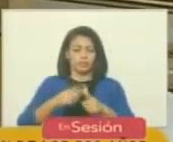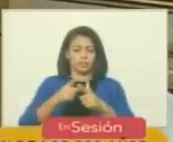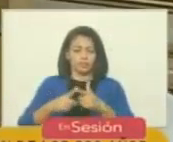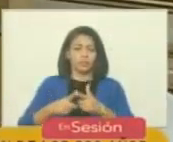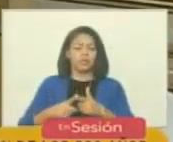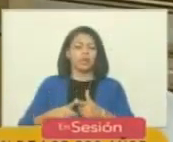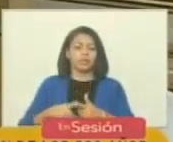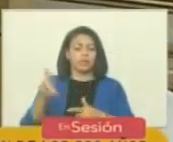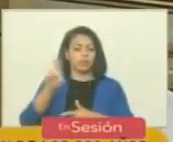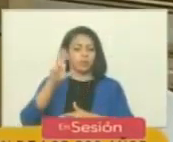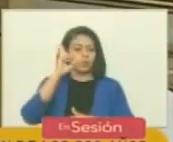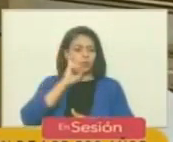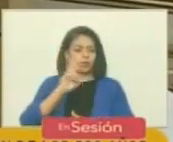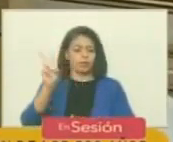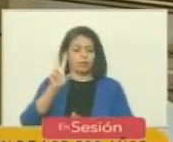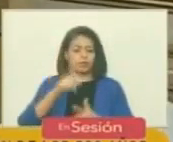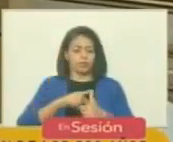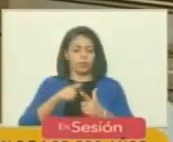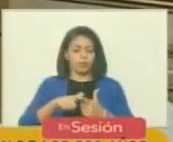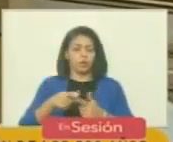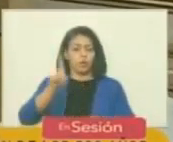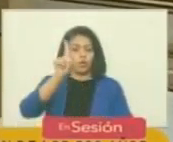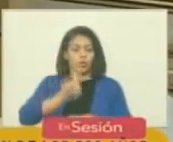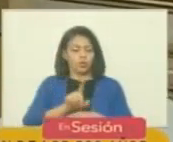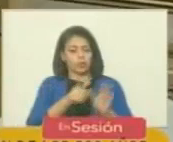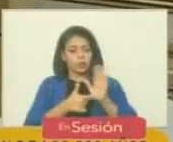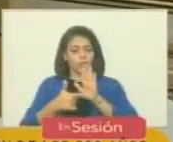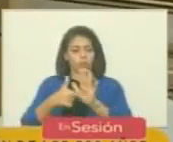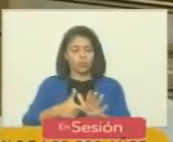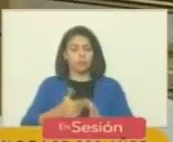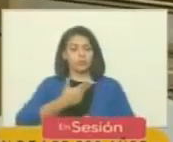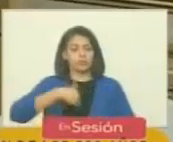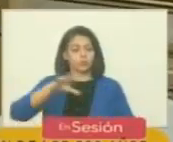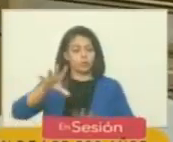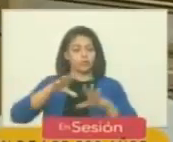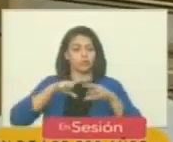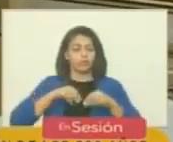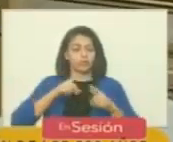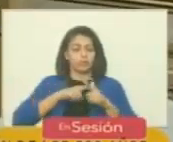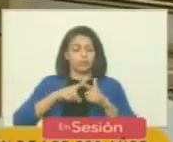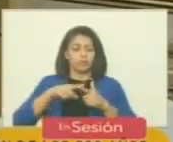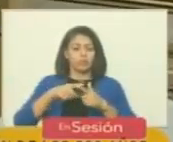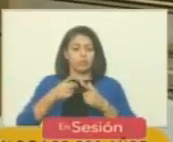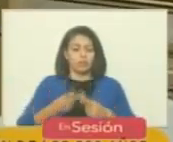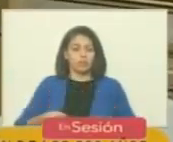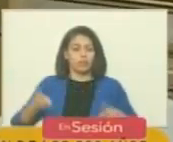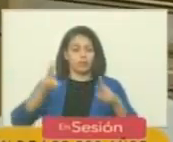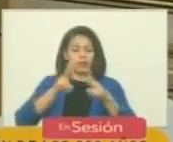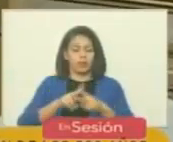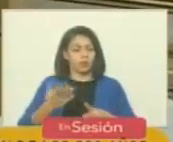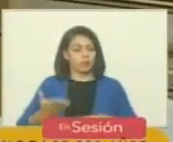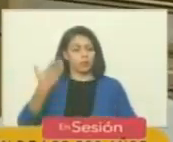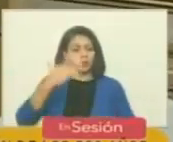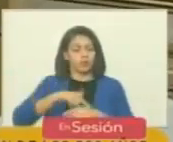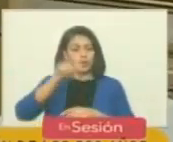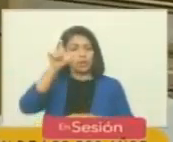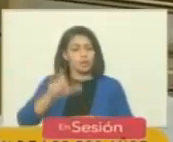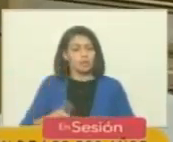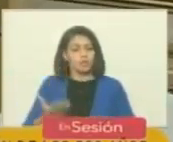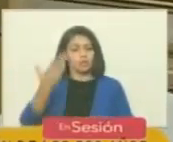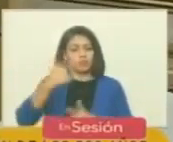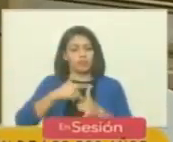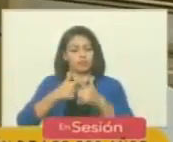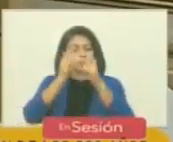república bolivariana de Venezuela como una muestra de nuestro reconocimiento y valoración a tan importante prócer